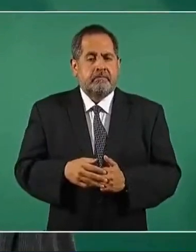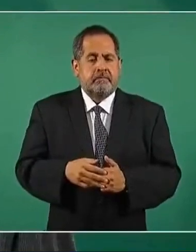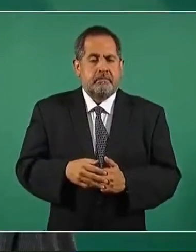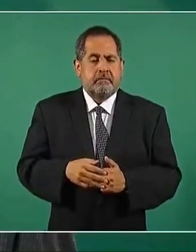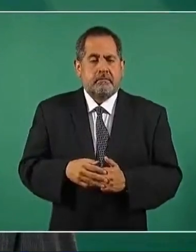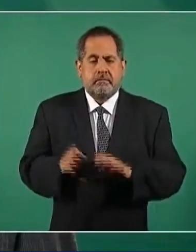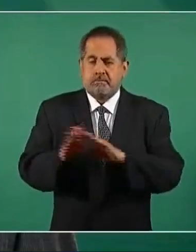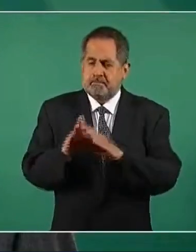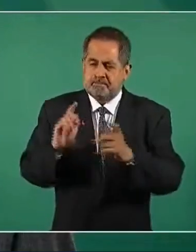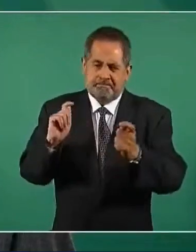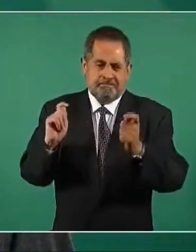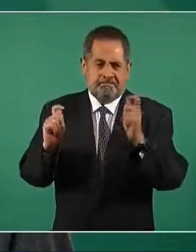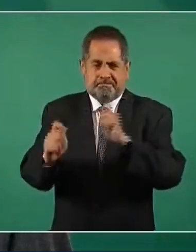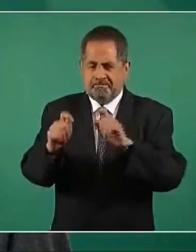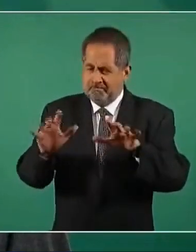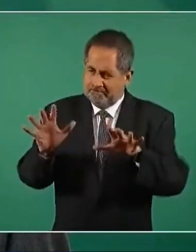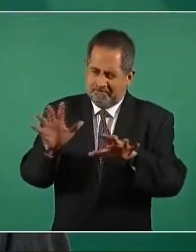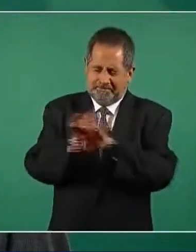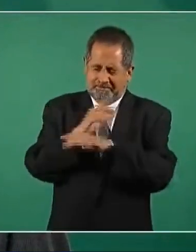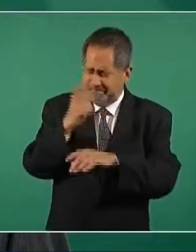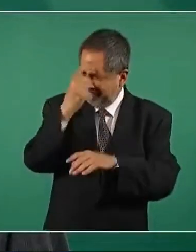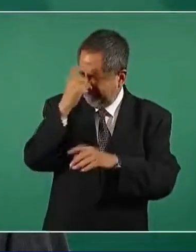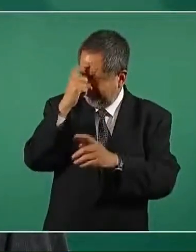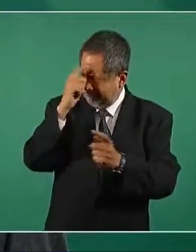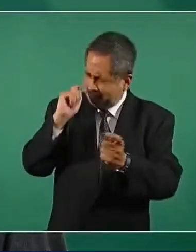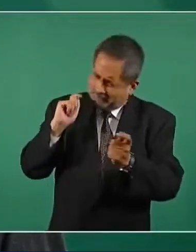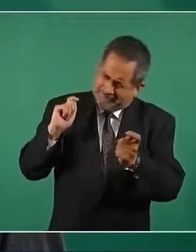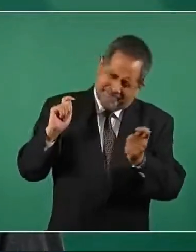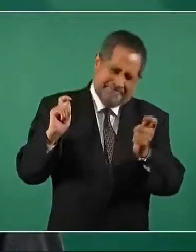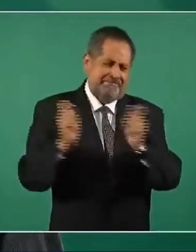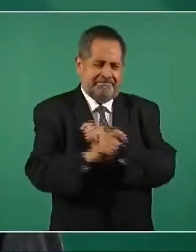una renovación moral,